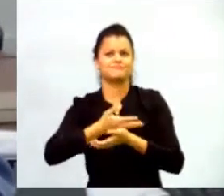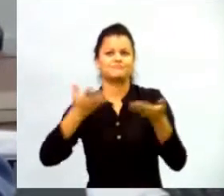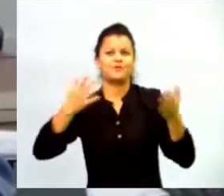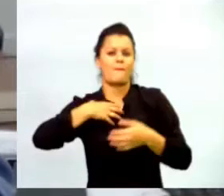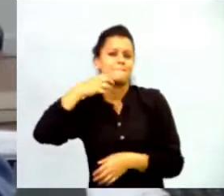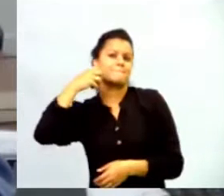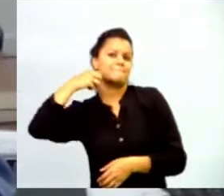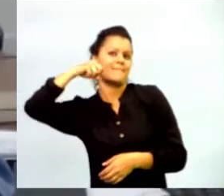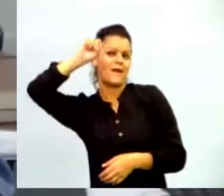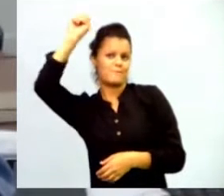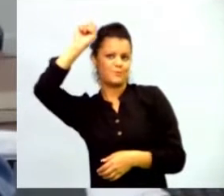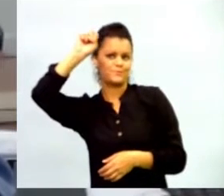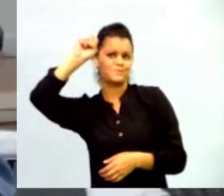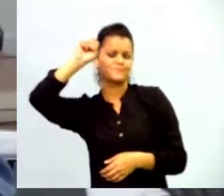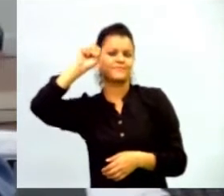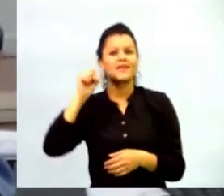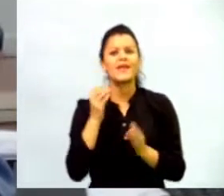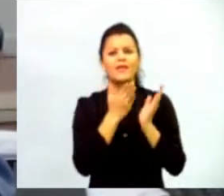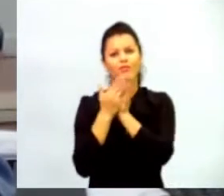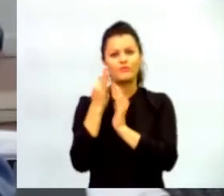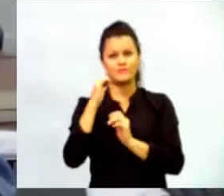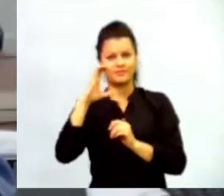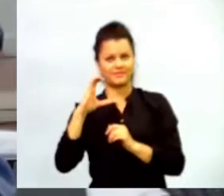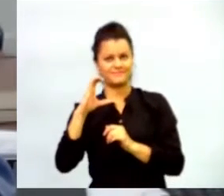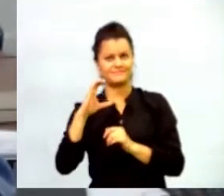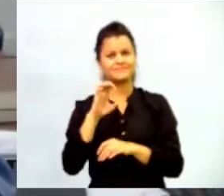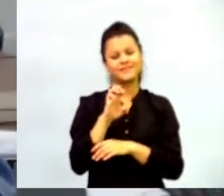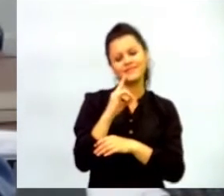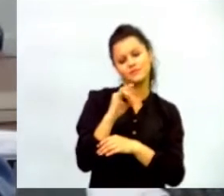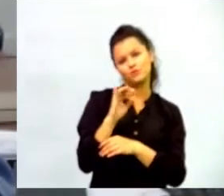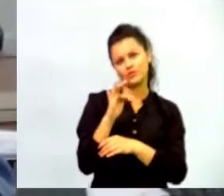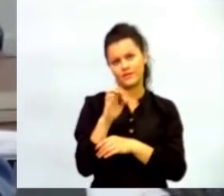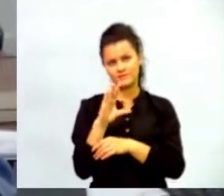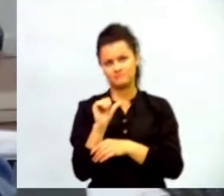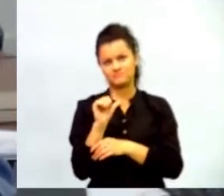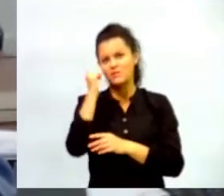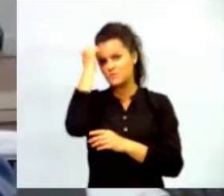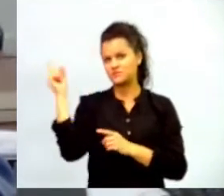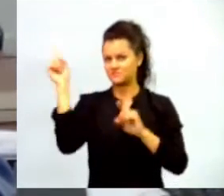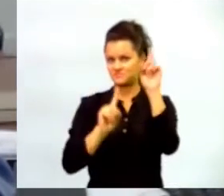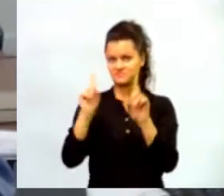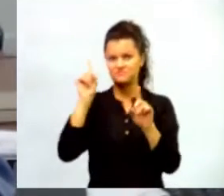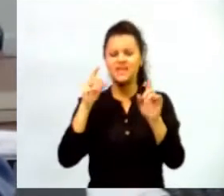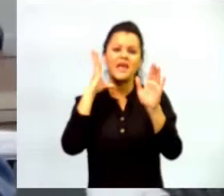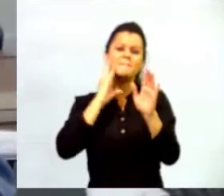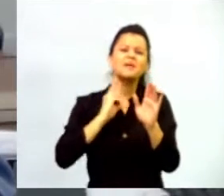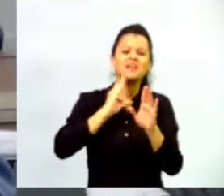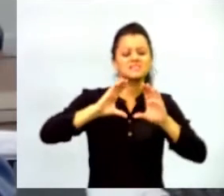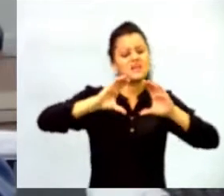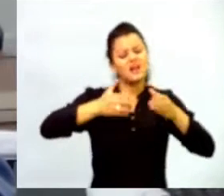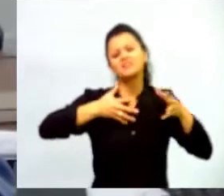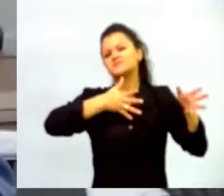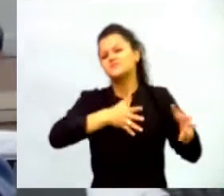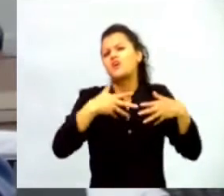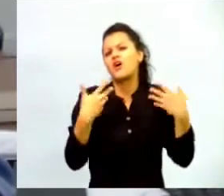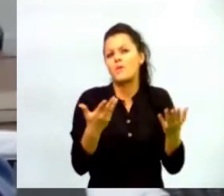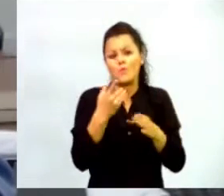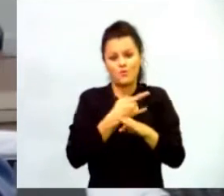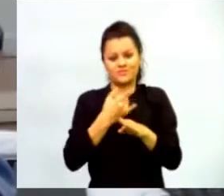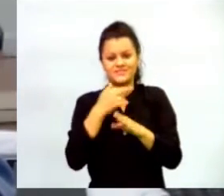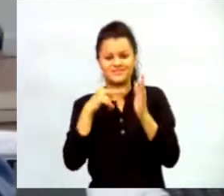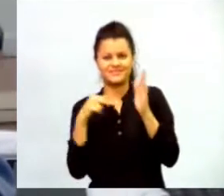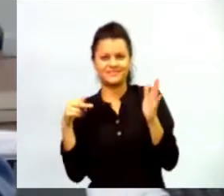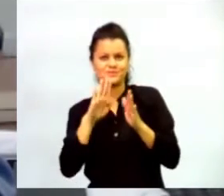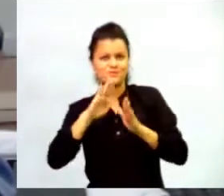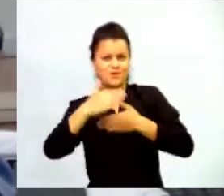donde los docentes puedan poder participar con sus experiencias de aula donde están integrando las TIC en su proceso de enseñanza